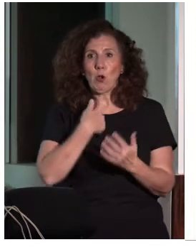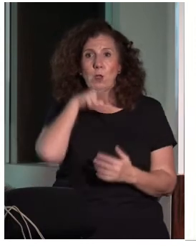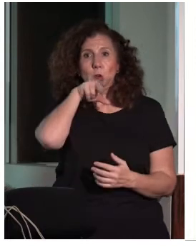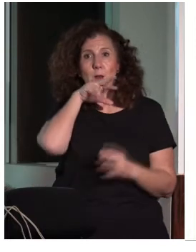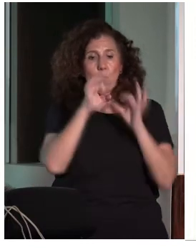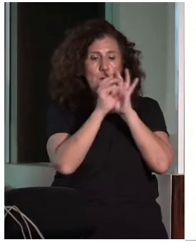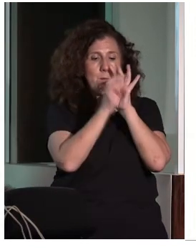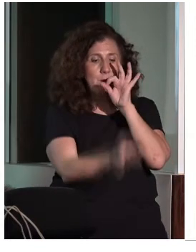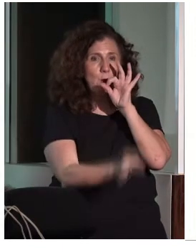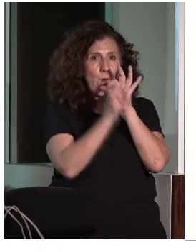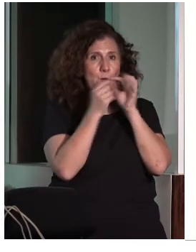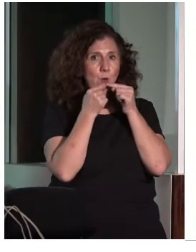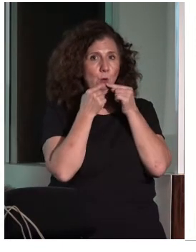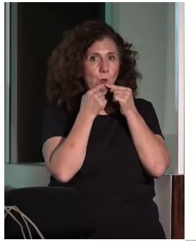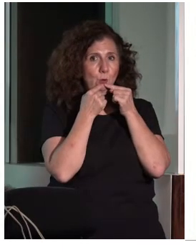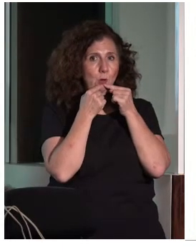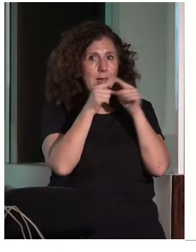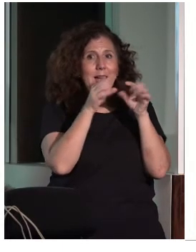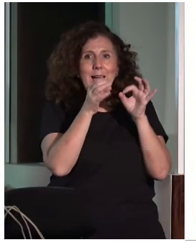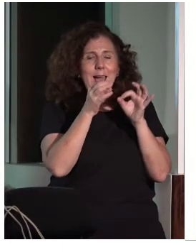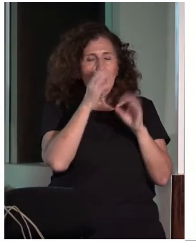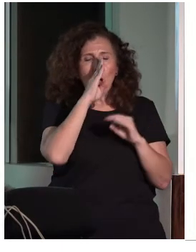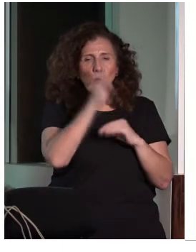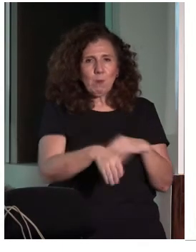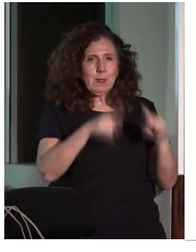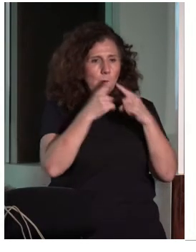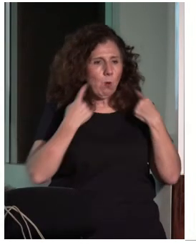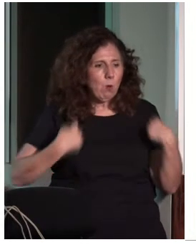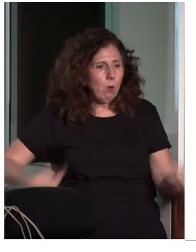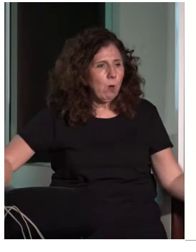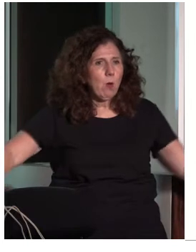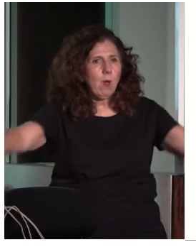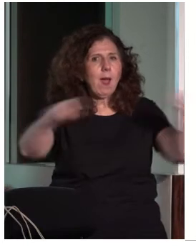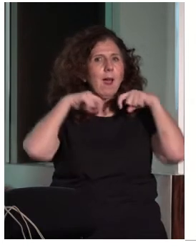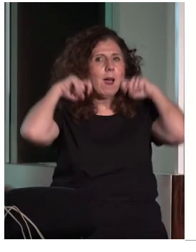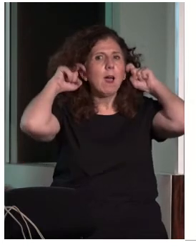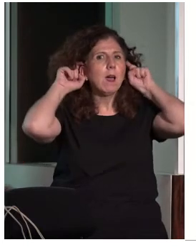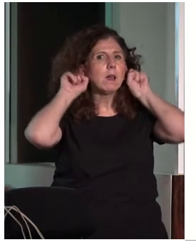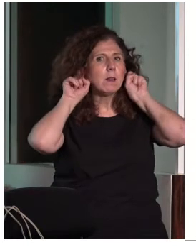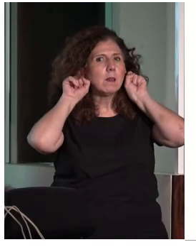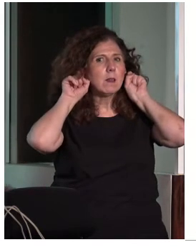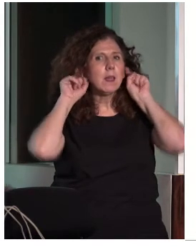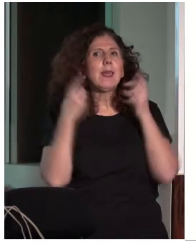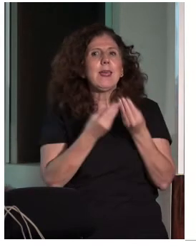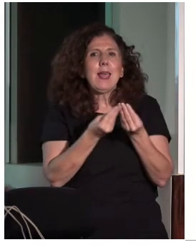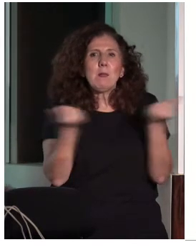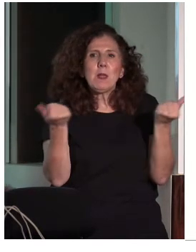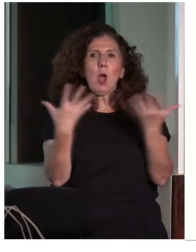micrófono, o sea, les lleguen directamente al audífono, eliminando el ruido ambiente. Con lo cual,